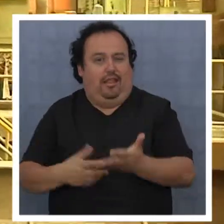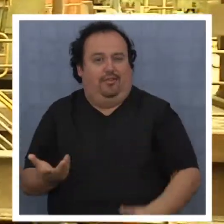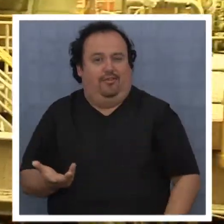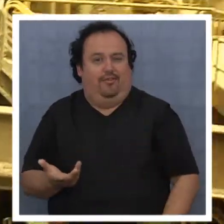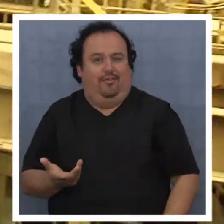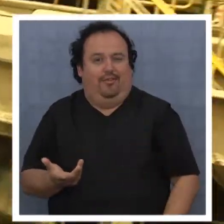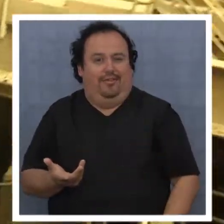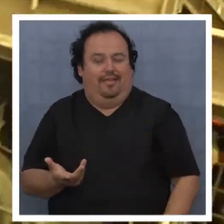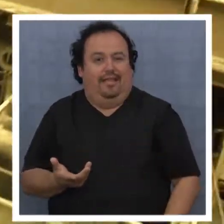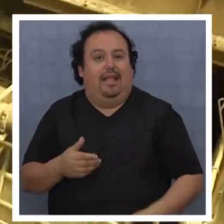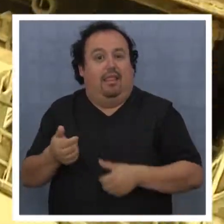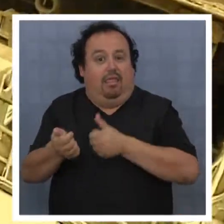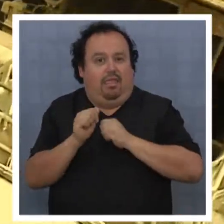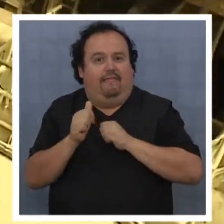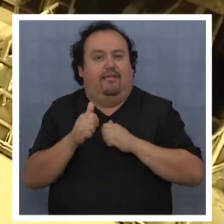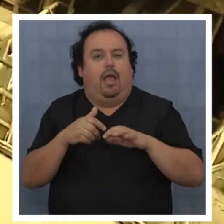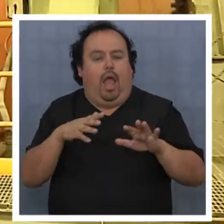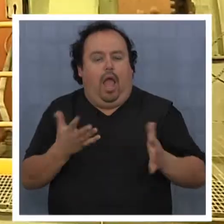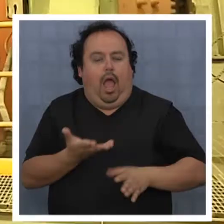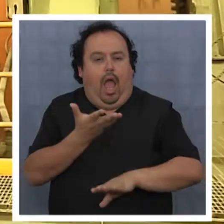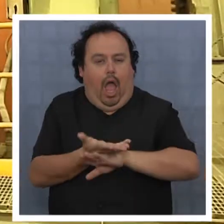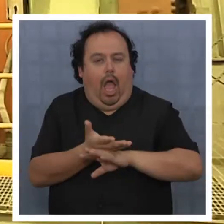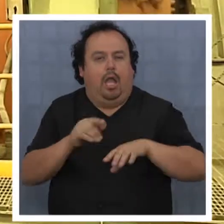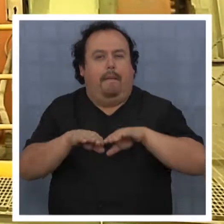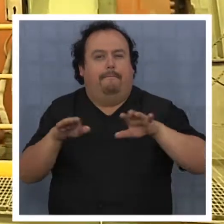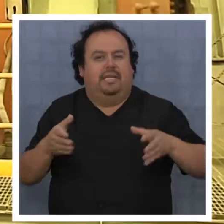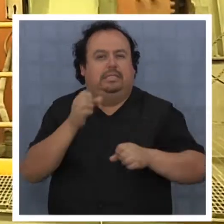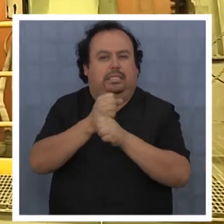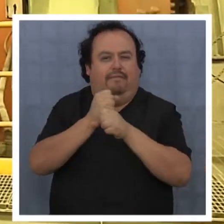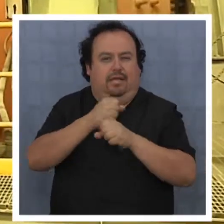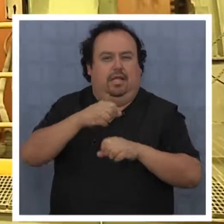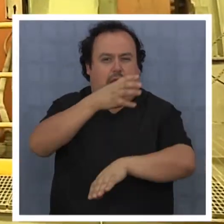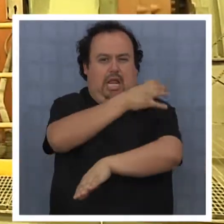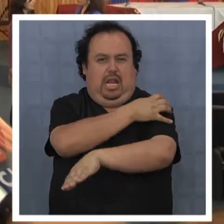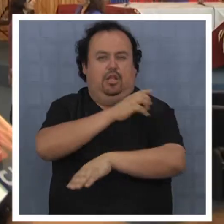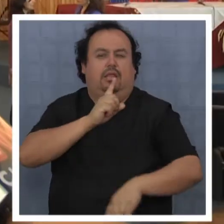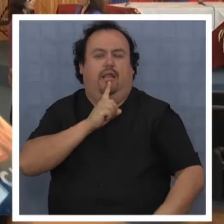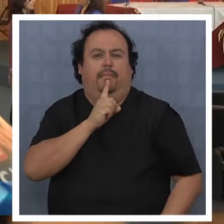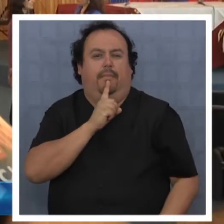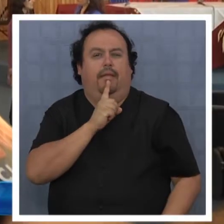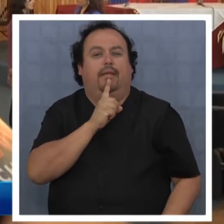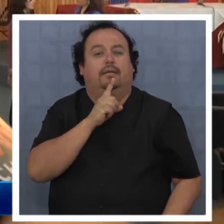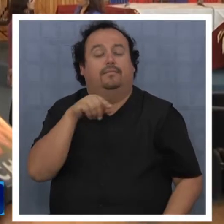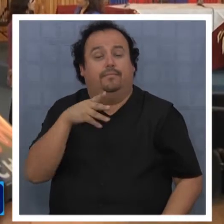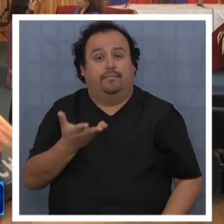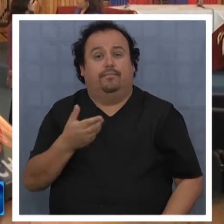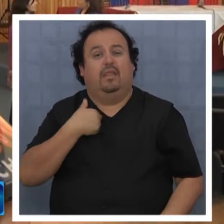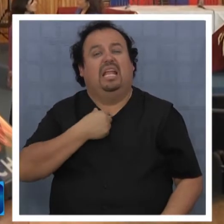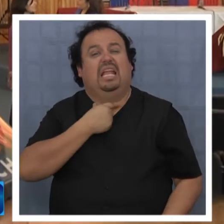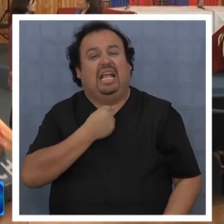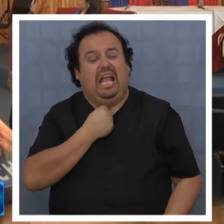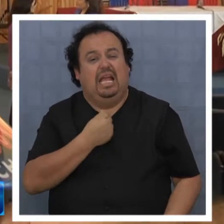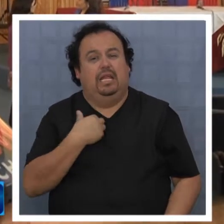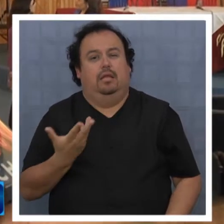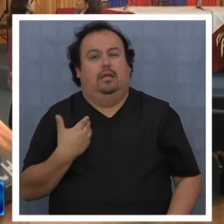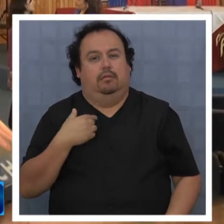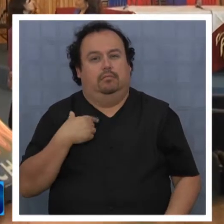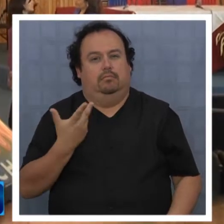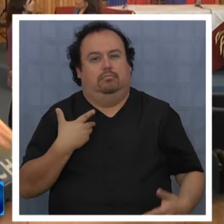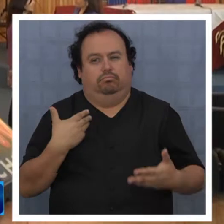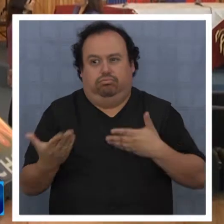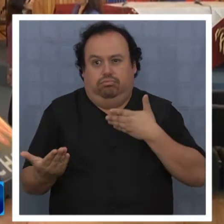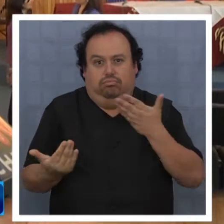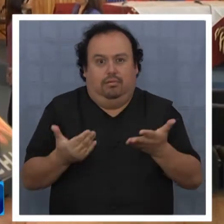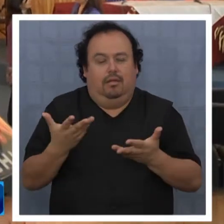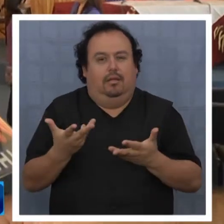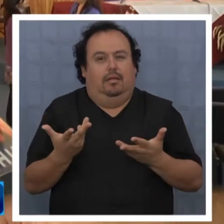desafío ahora? Hay una mesa de trabajo en la región de Tarapacá, ¿cierto? Y nosotros queremos que con estas herramientas que se